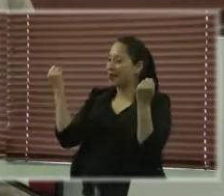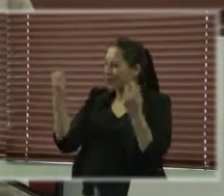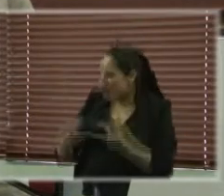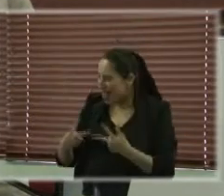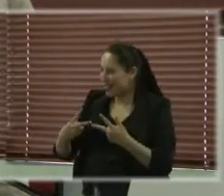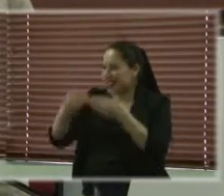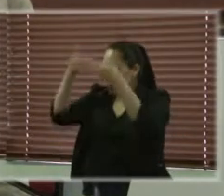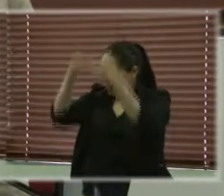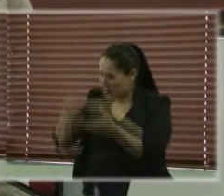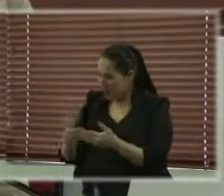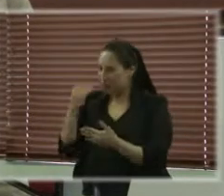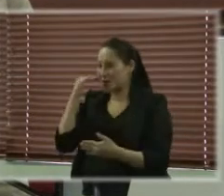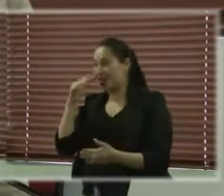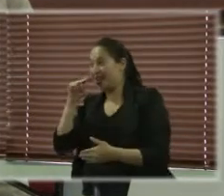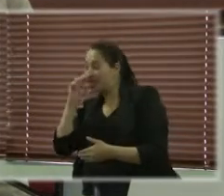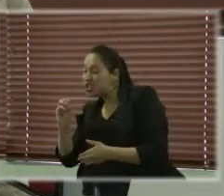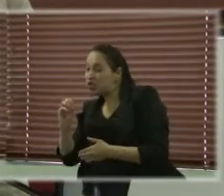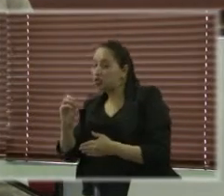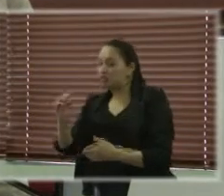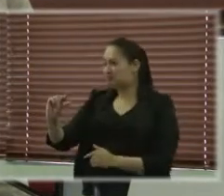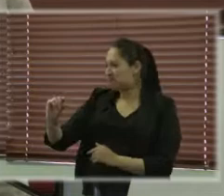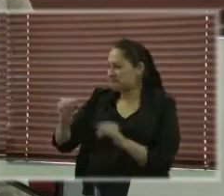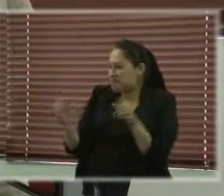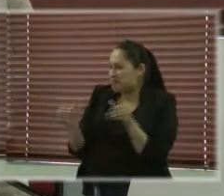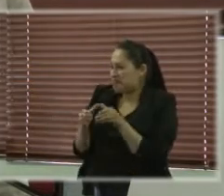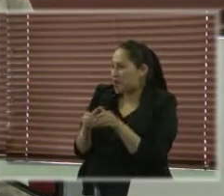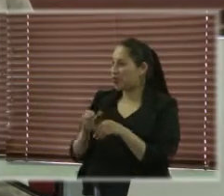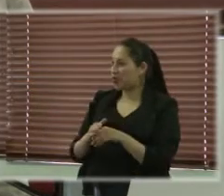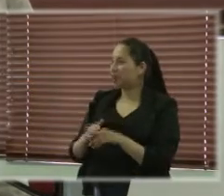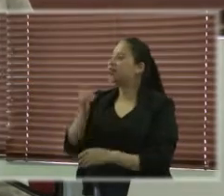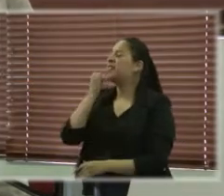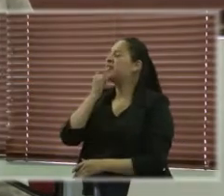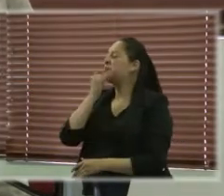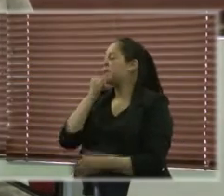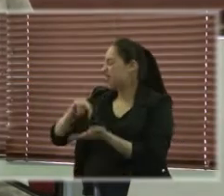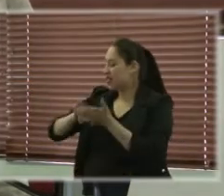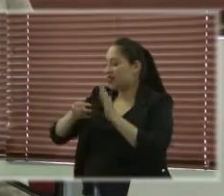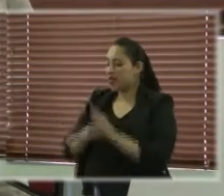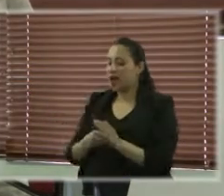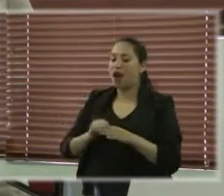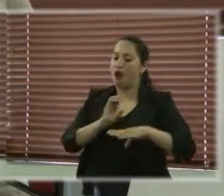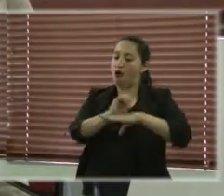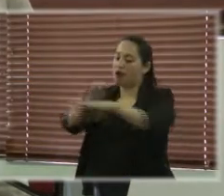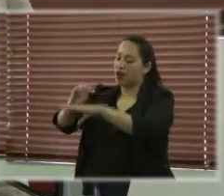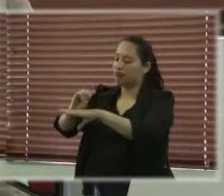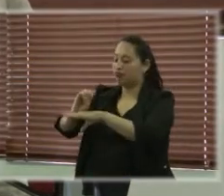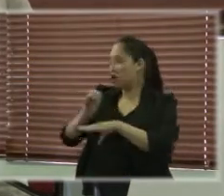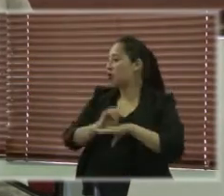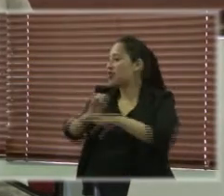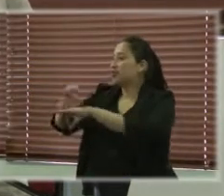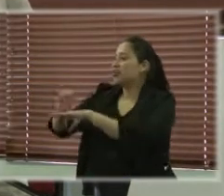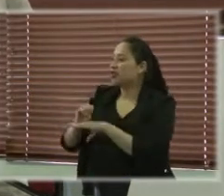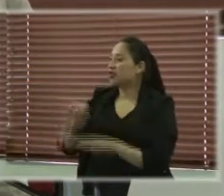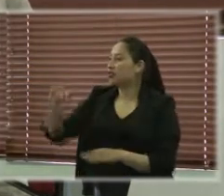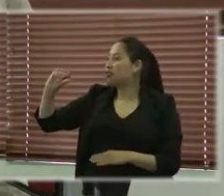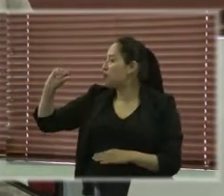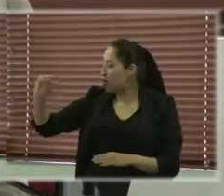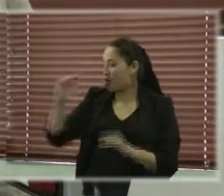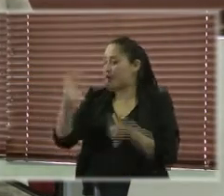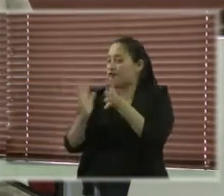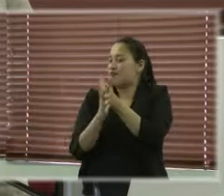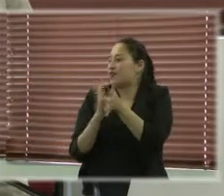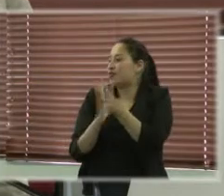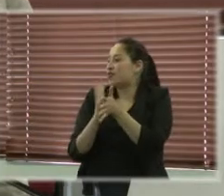el cual pocas organizaciones están trabajando y hay muy poca información, muy muy poca información y una de las brechas que